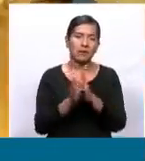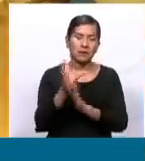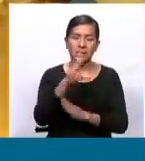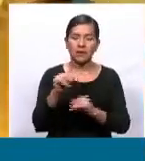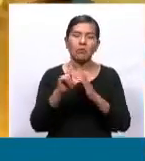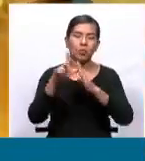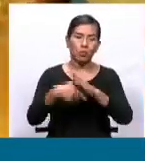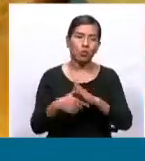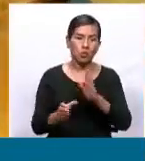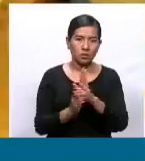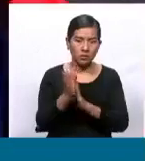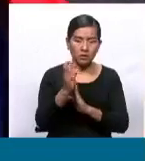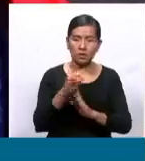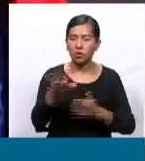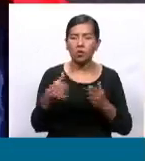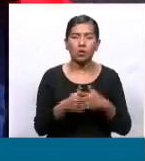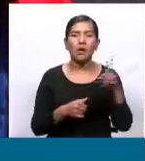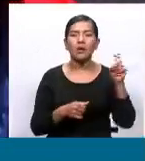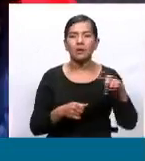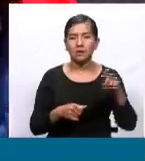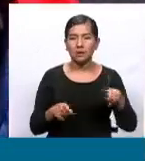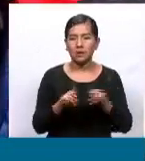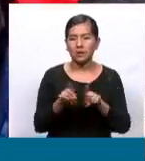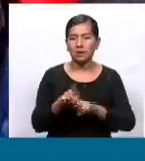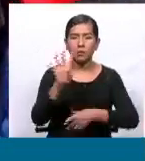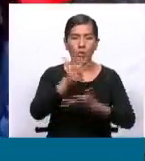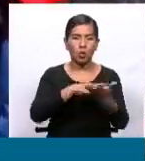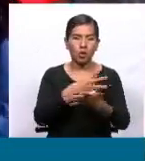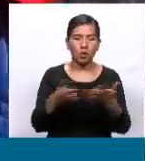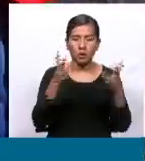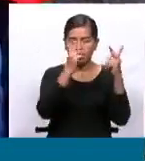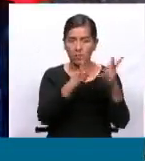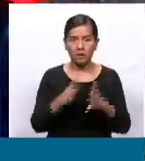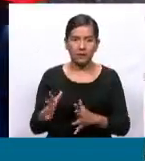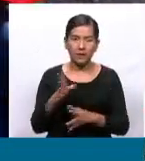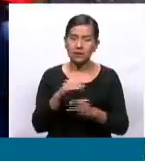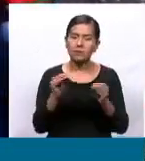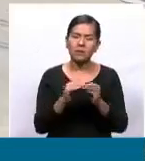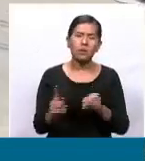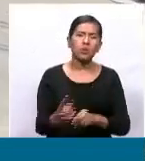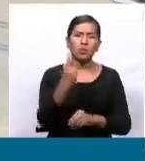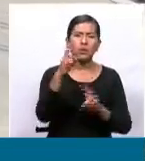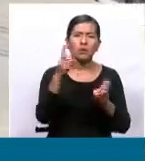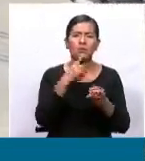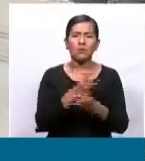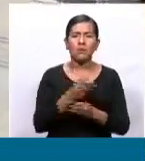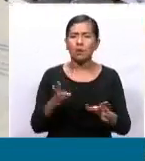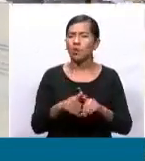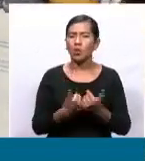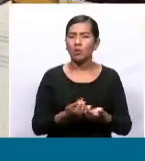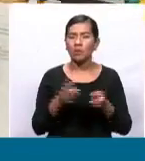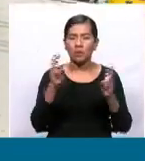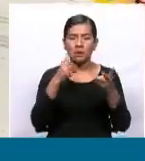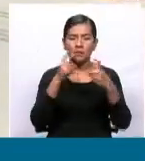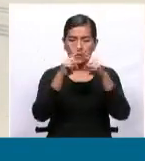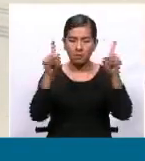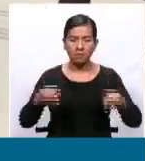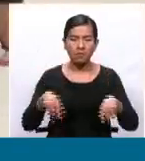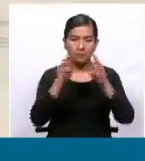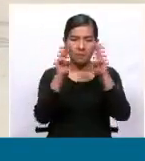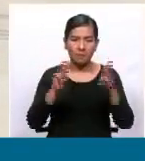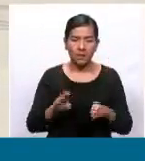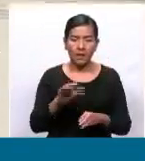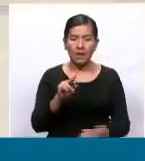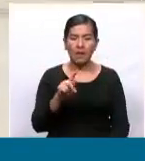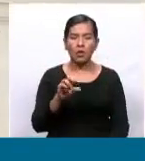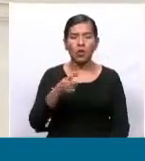se necesitan también el cronograma y la planificación, pero además uno de los elementos importantes, el tema de la cartografía, que es